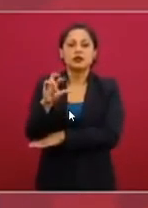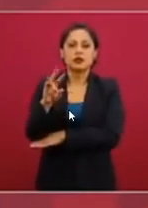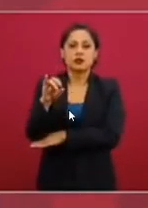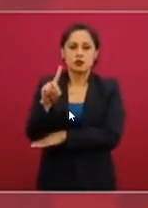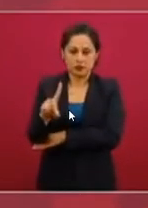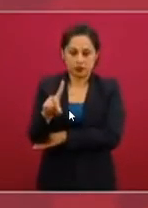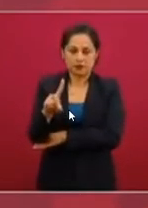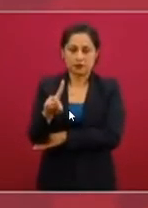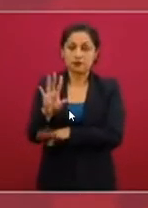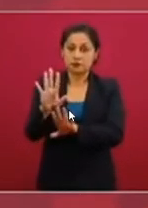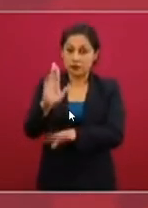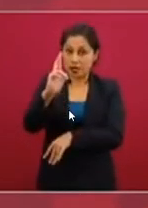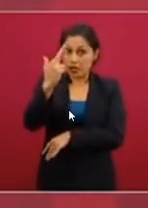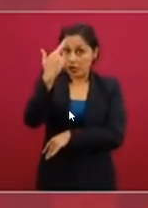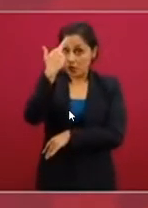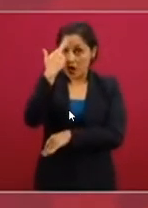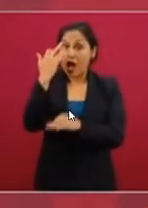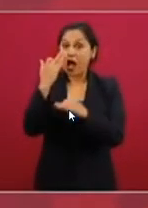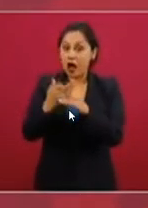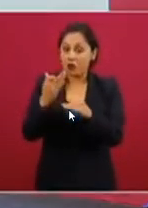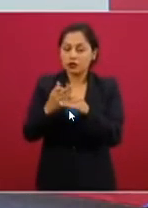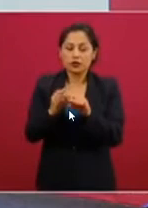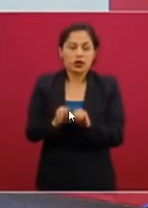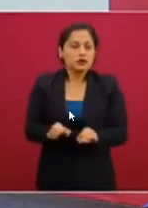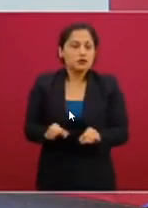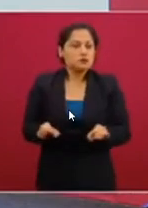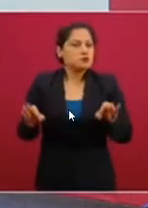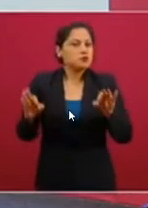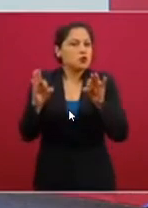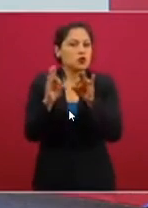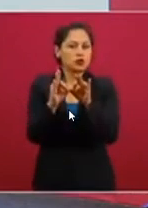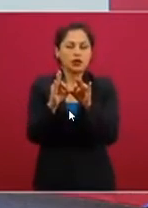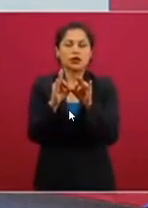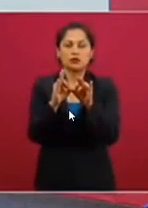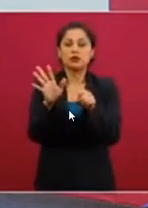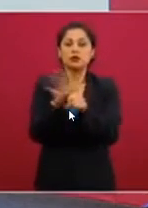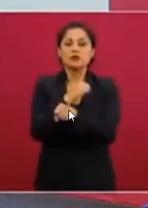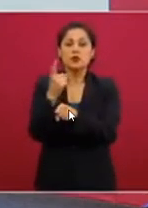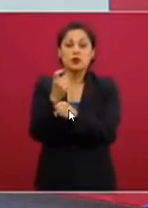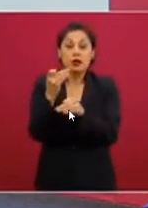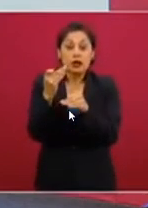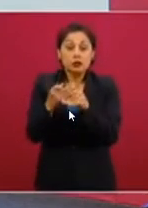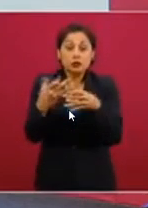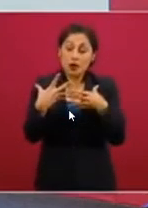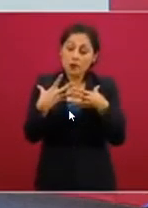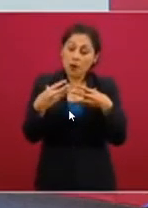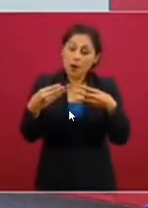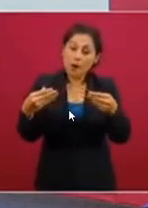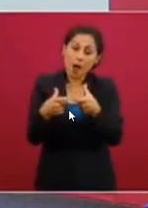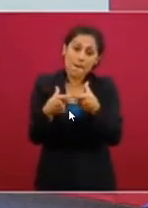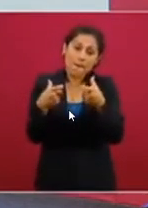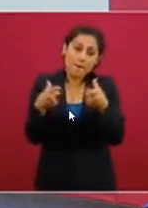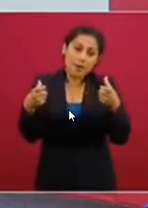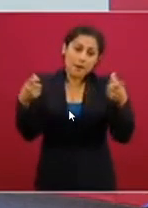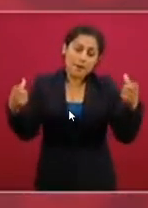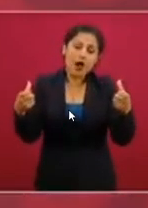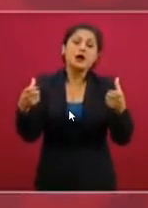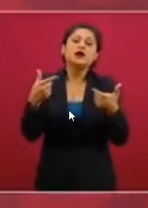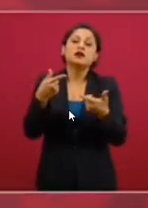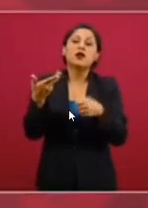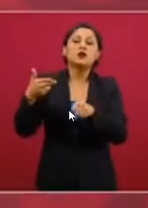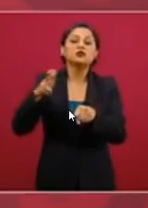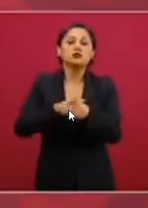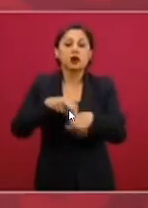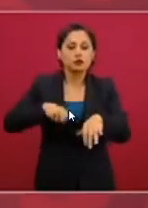la fase de ascenso rápido donde se acumularán un gran número de casos de contagios, de hospitalizaciones, pero que